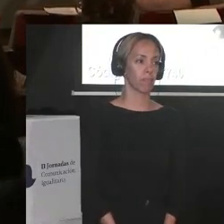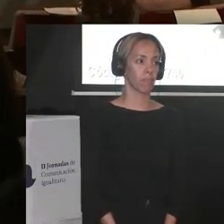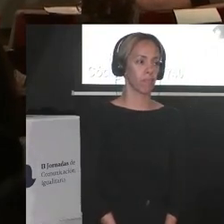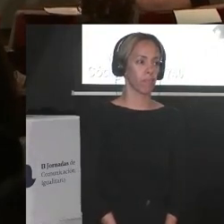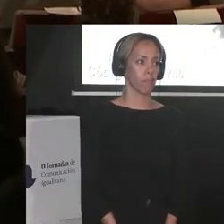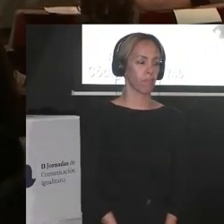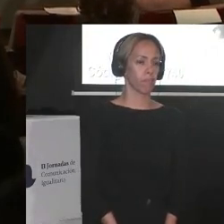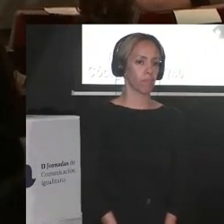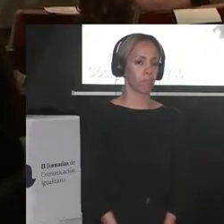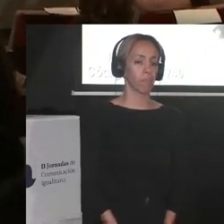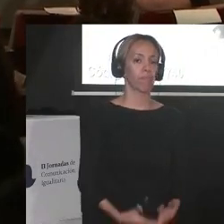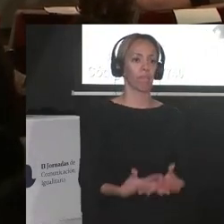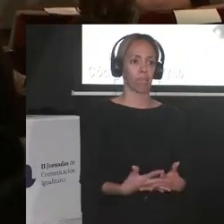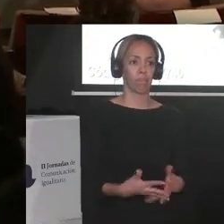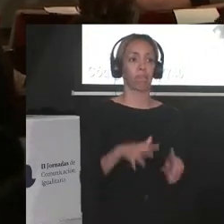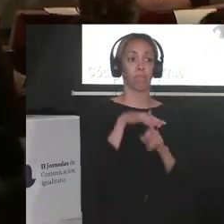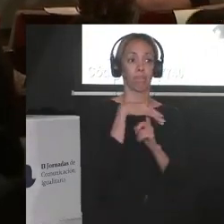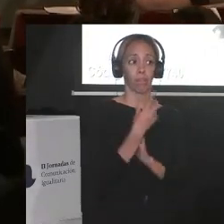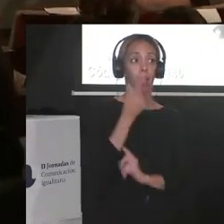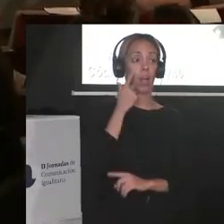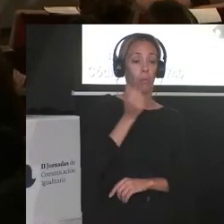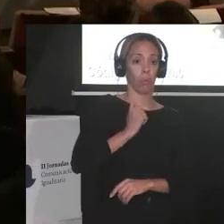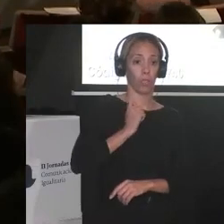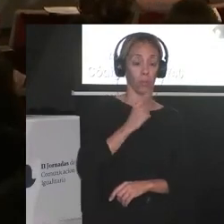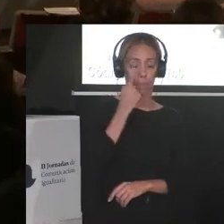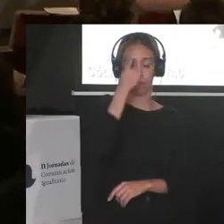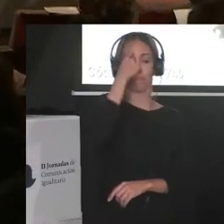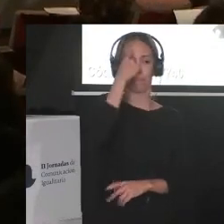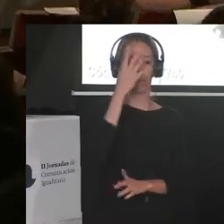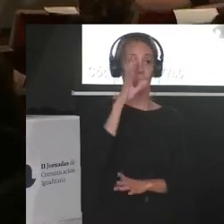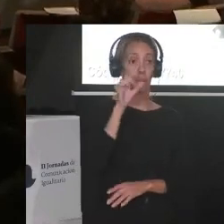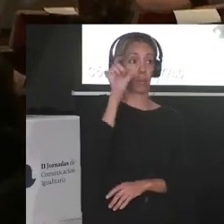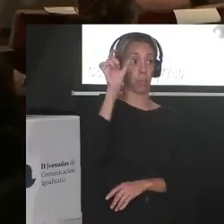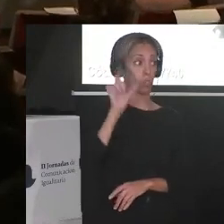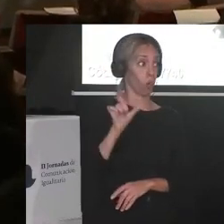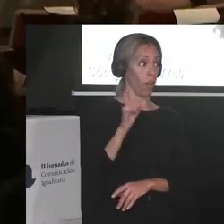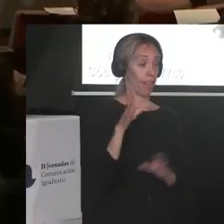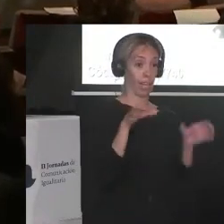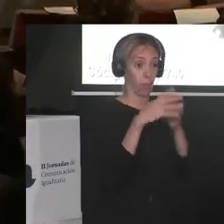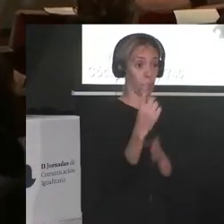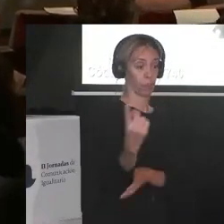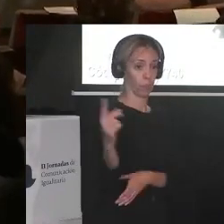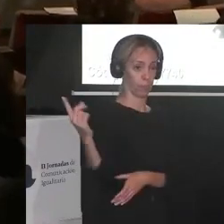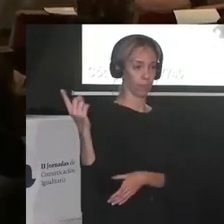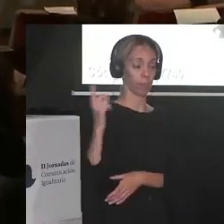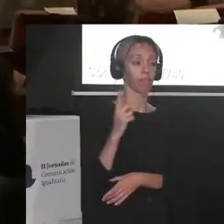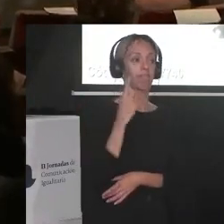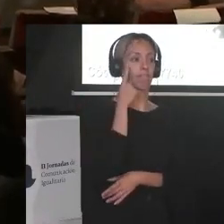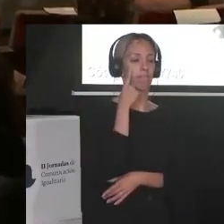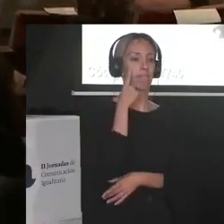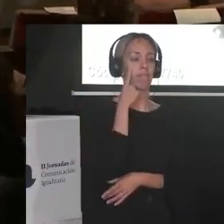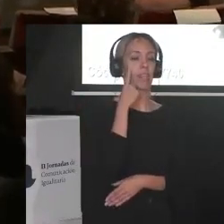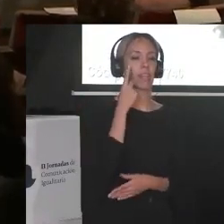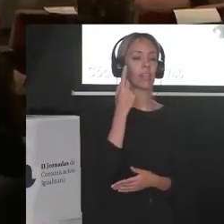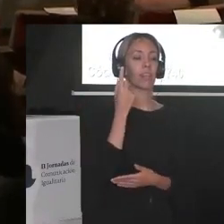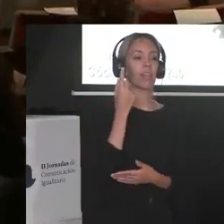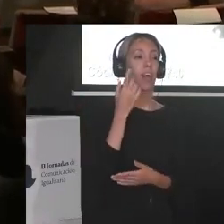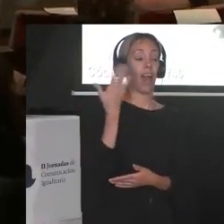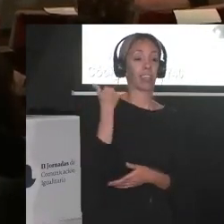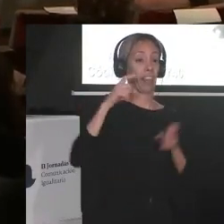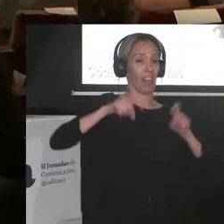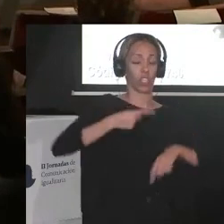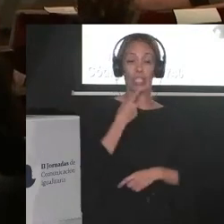bueno aprovecho entonces para recordarles mientras llega alguien que tenemos los diseños que no lo dije antes del